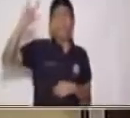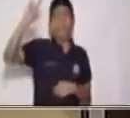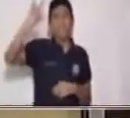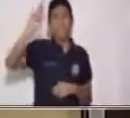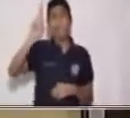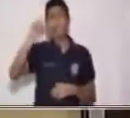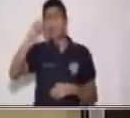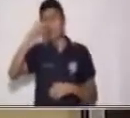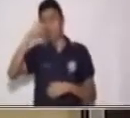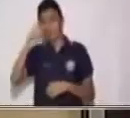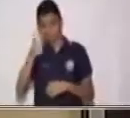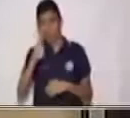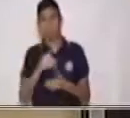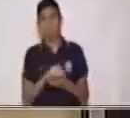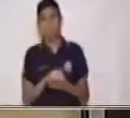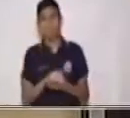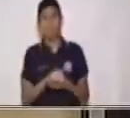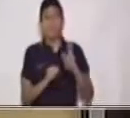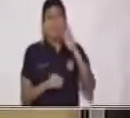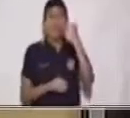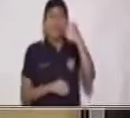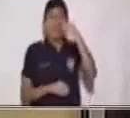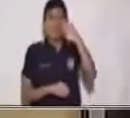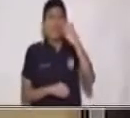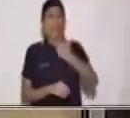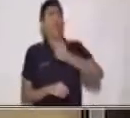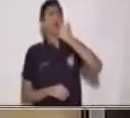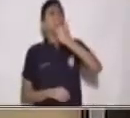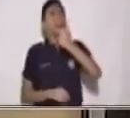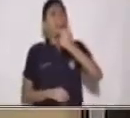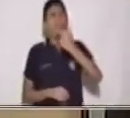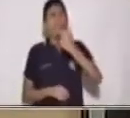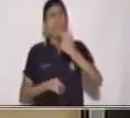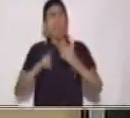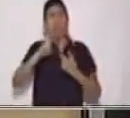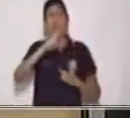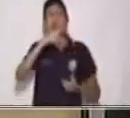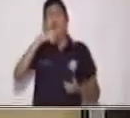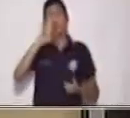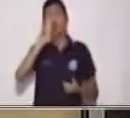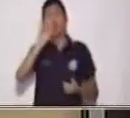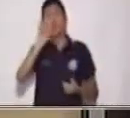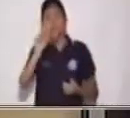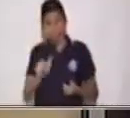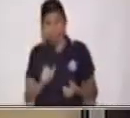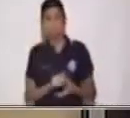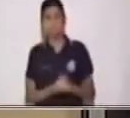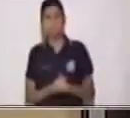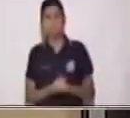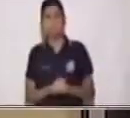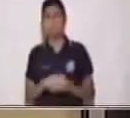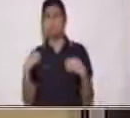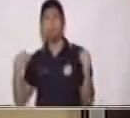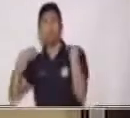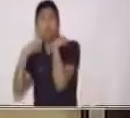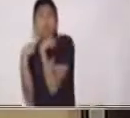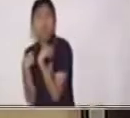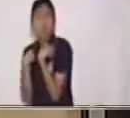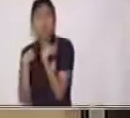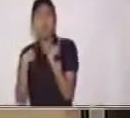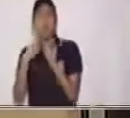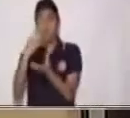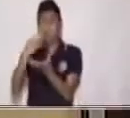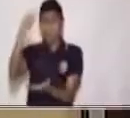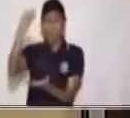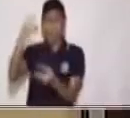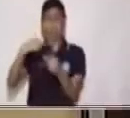Rita se ríe porque salió a Rusia. Lleva en su mochila, lleva tarro, un remo,